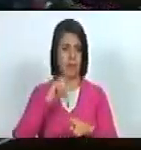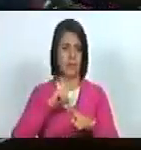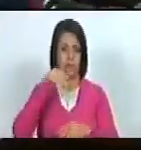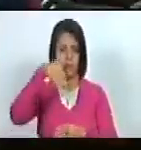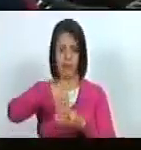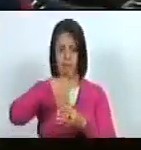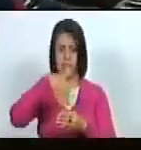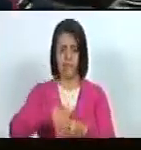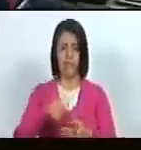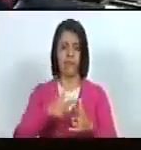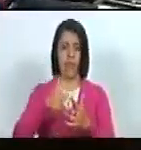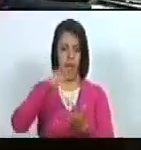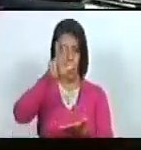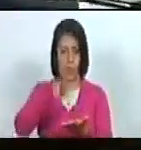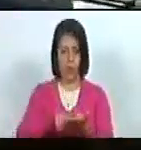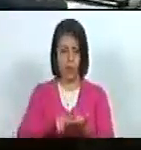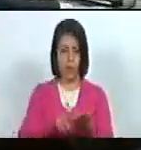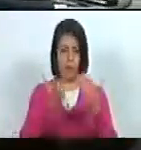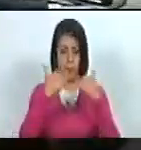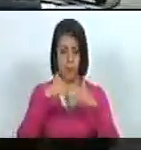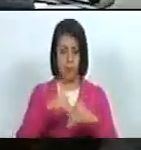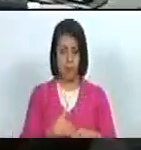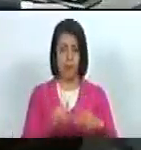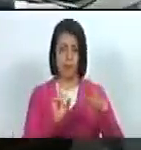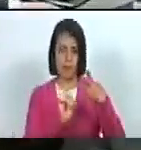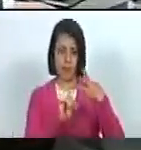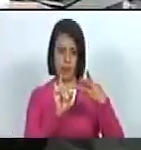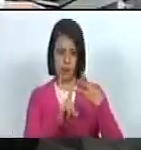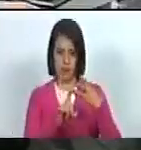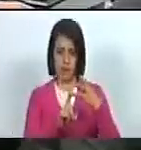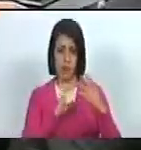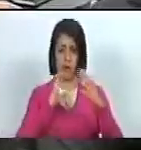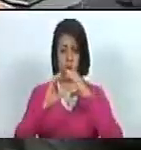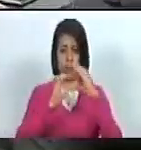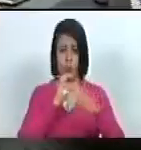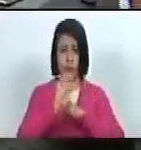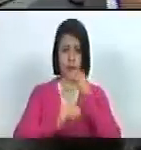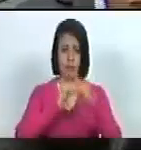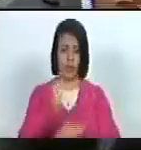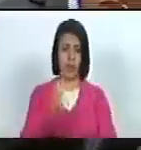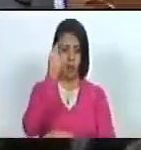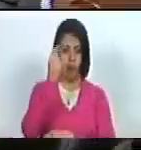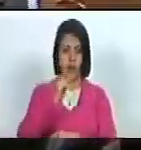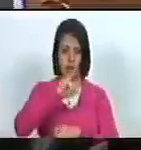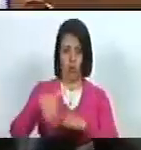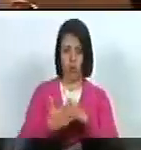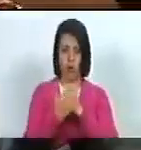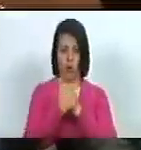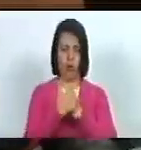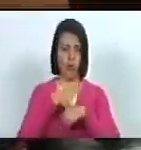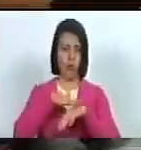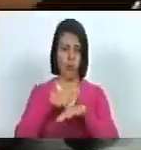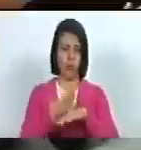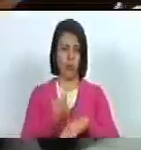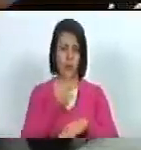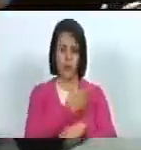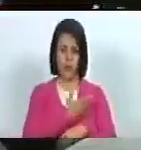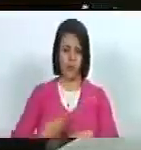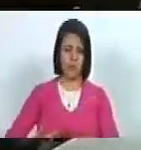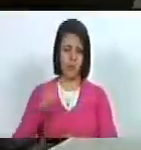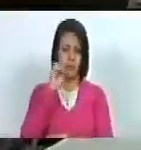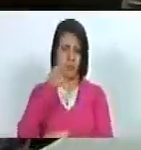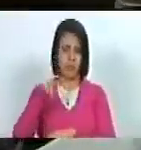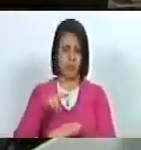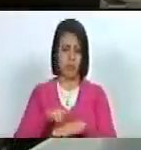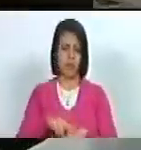Sometida a votación, resultó aprobada. Tercer punto. Comunicación dirigida al diputado Jorge Rodríguez Gómez, Presidente de la